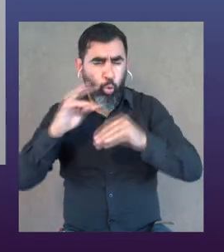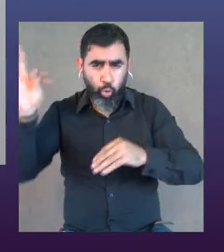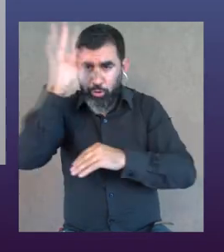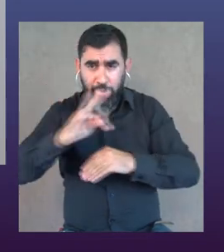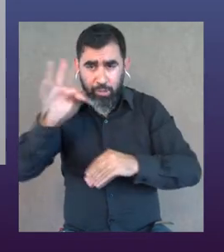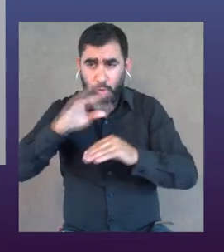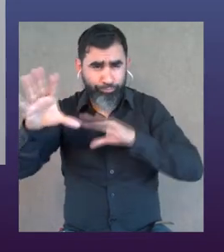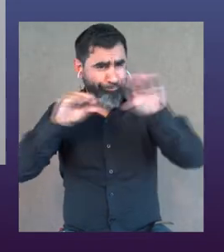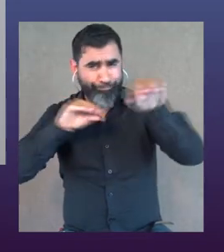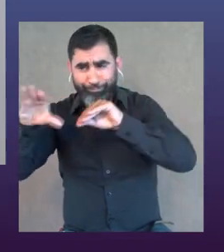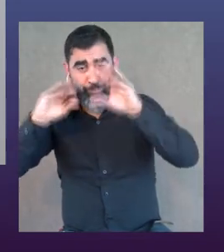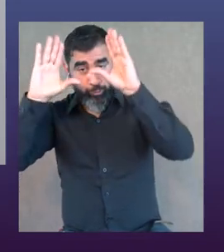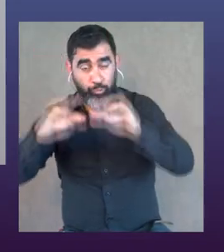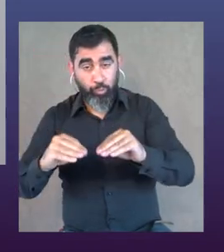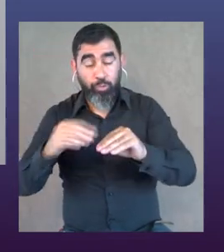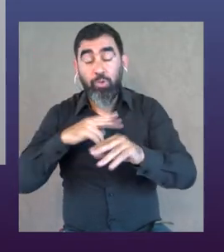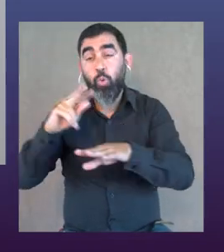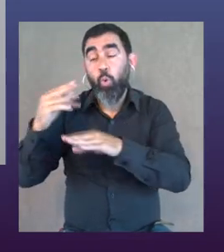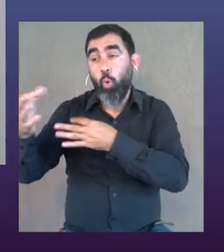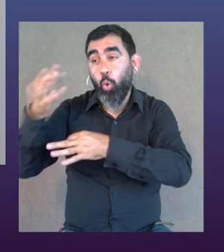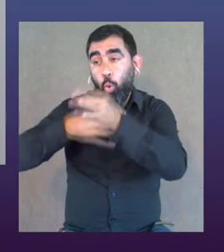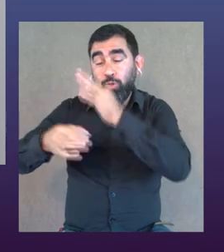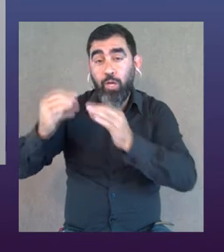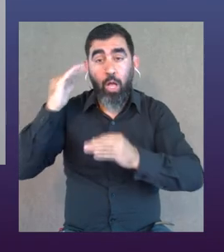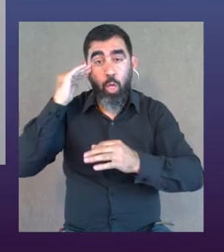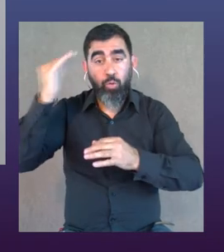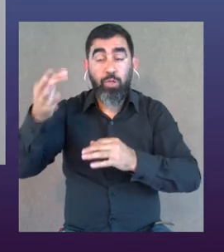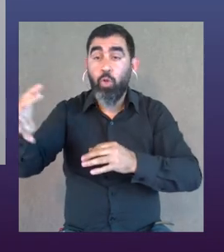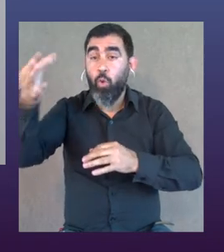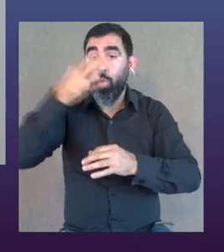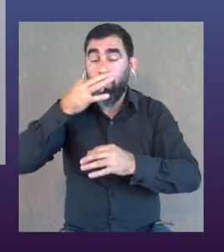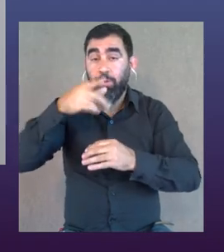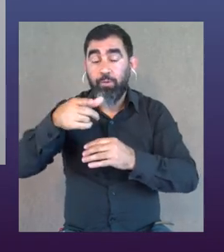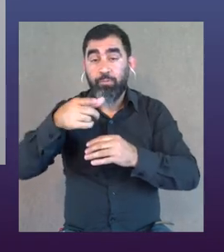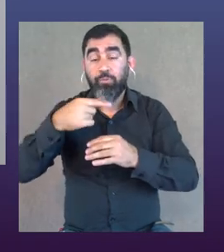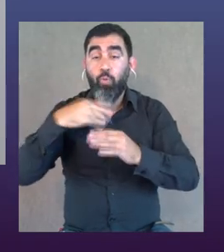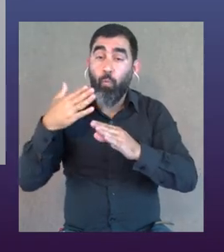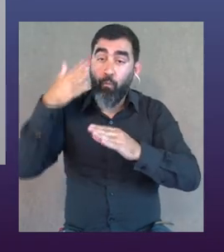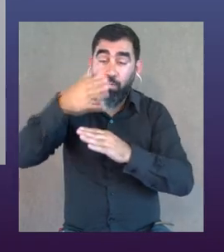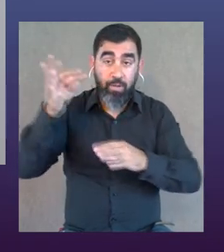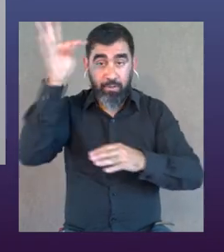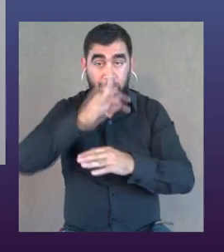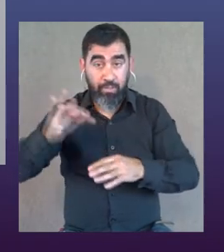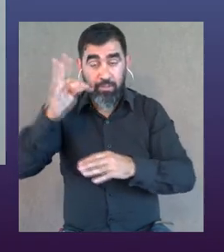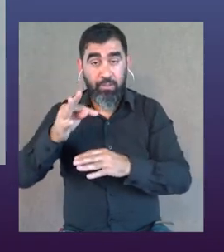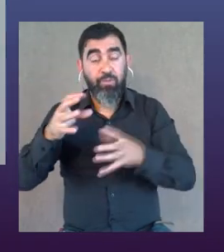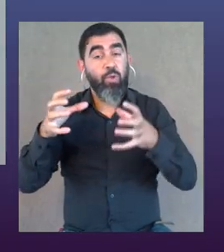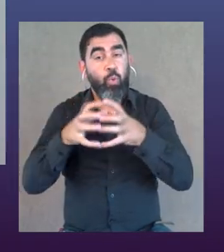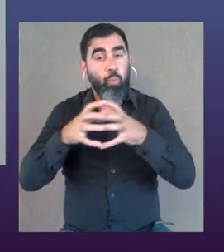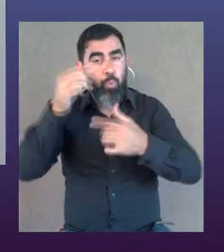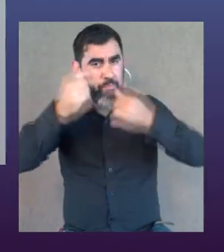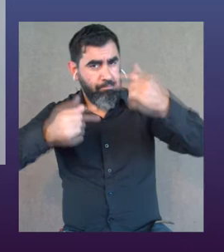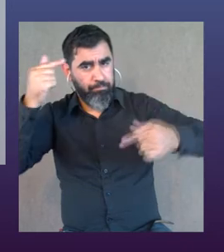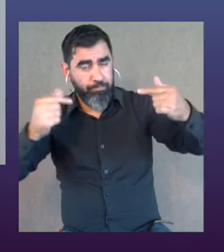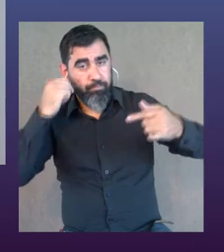contemporánea y tomaba todos los talleres que había en la vuelta, me lo había recomendado una docente, Florencia Martínez, que es la que lo trajo, y fui a este